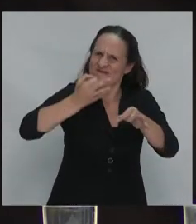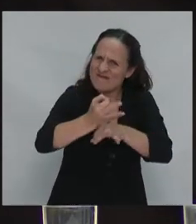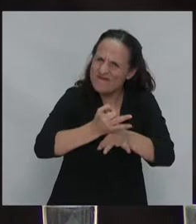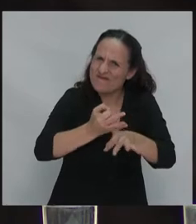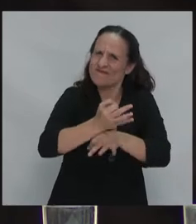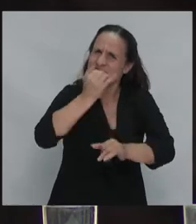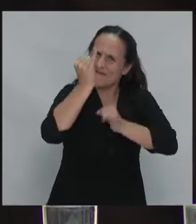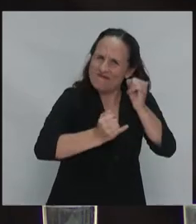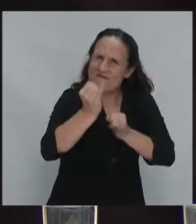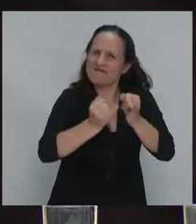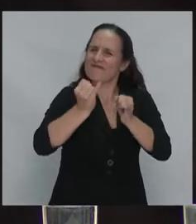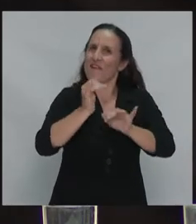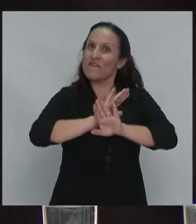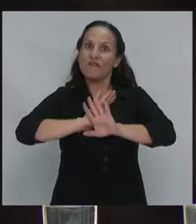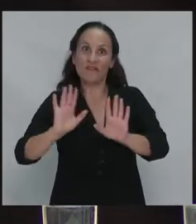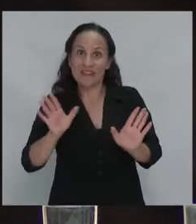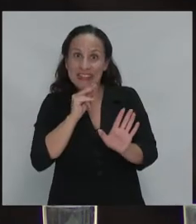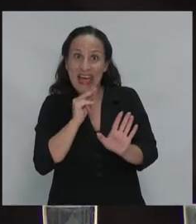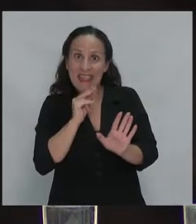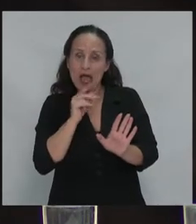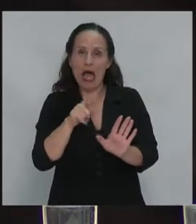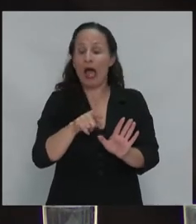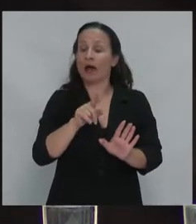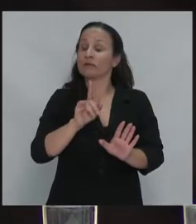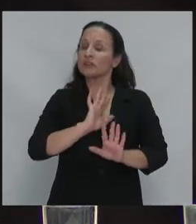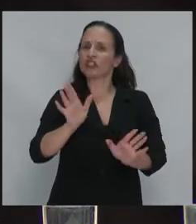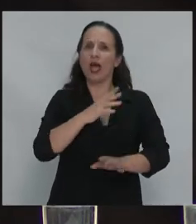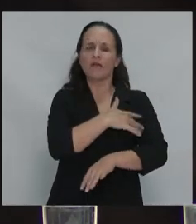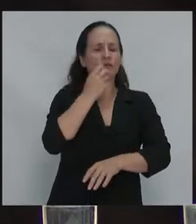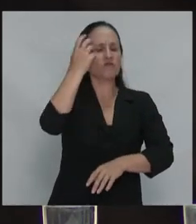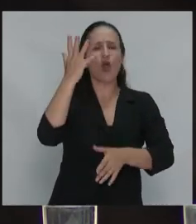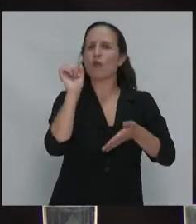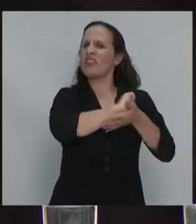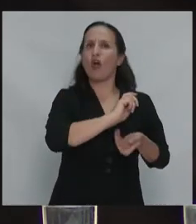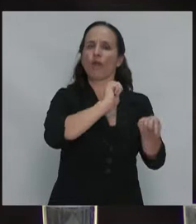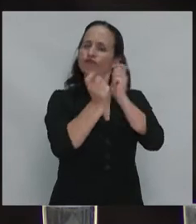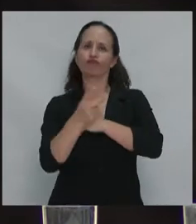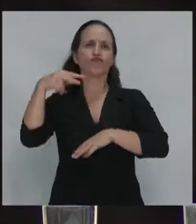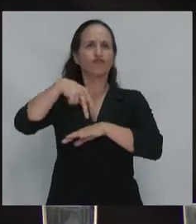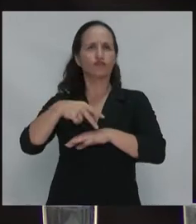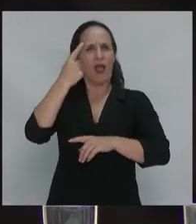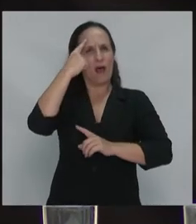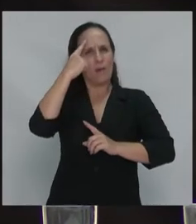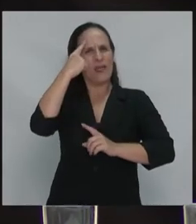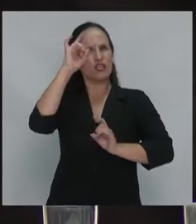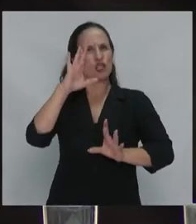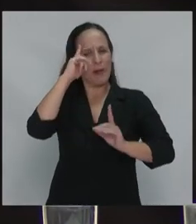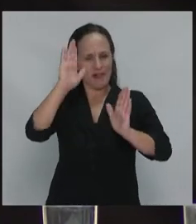pobres dejan de serlo entran a una clase media casi de manera militante individualista